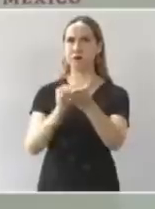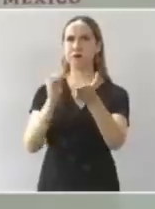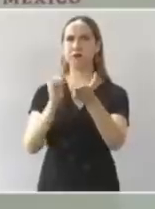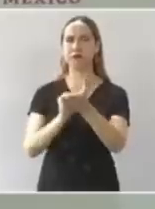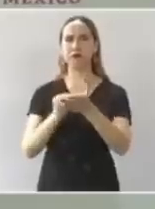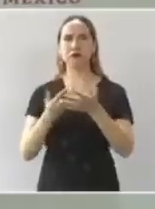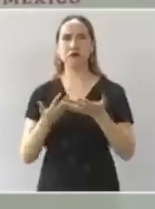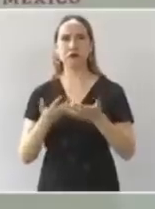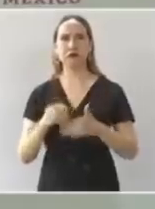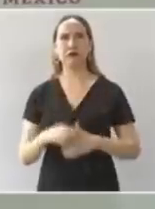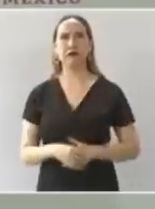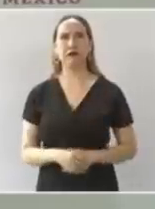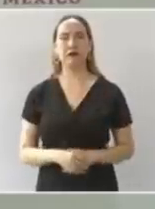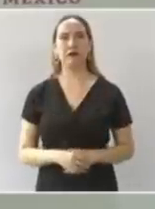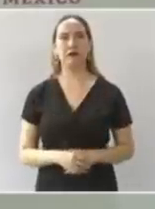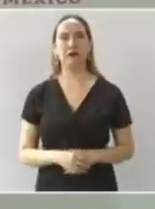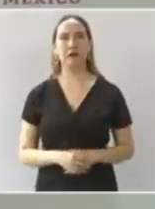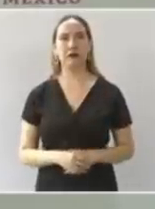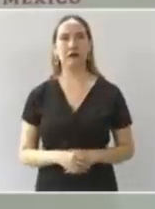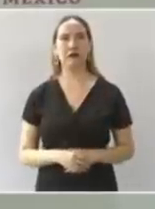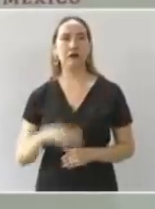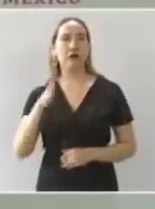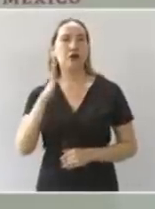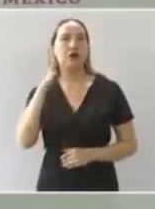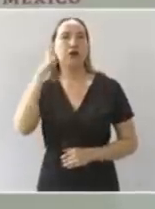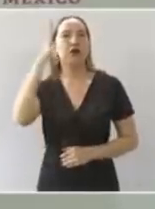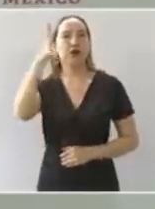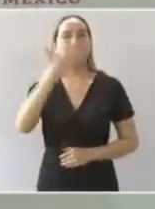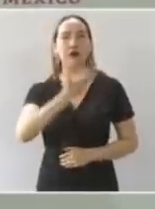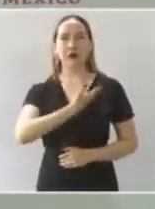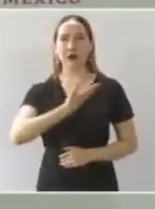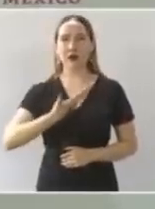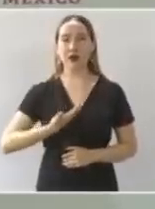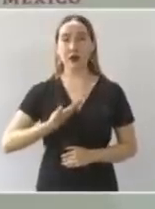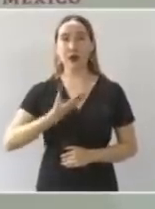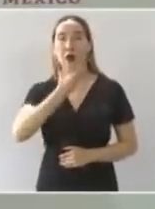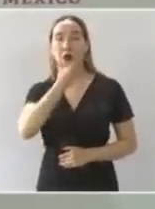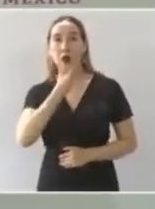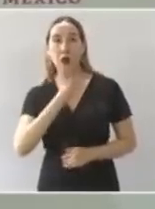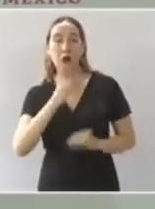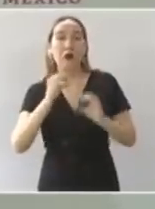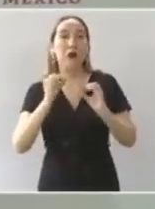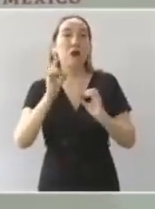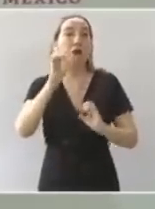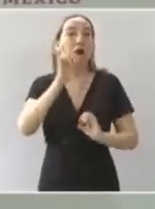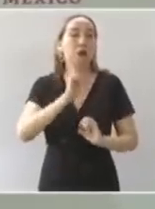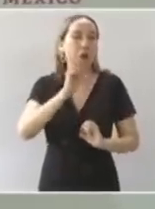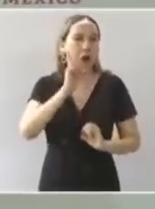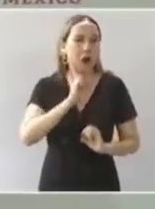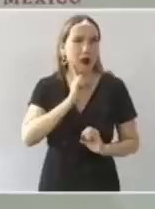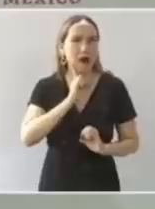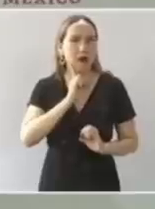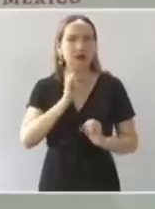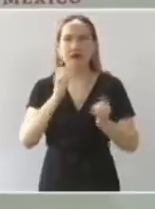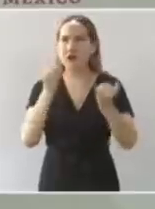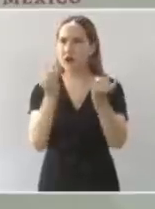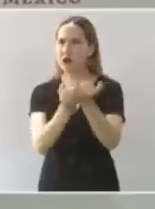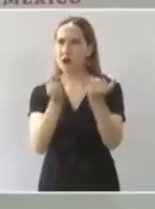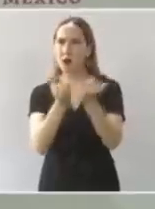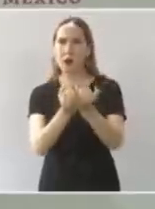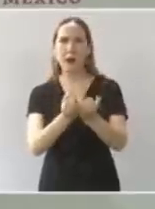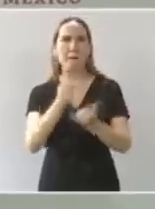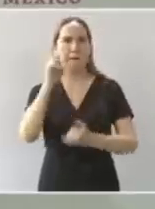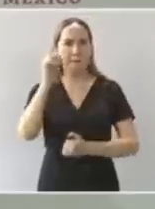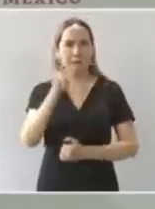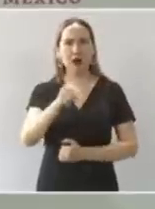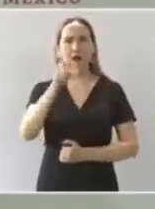el que llegue sea hombre o sea mujer con las mismas convicciones,